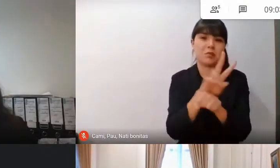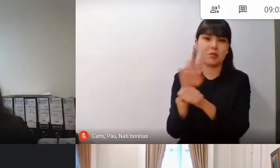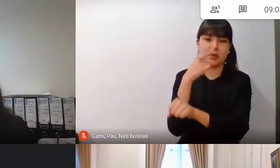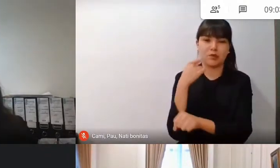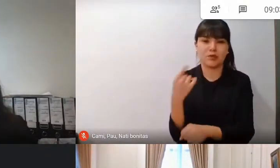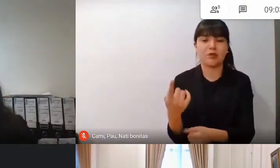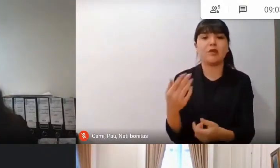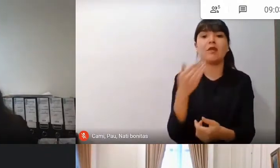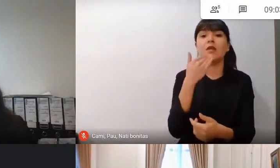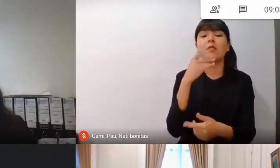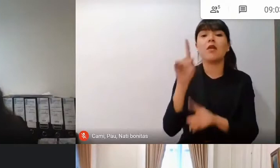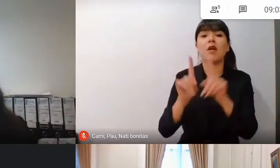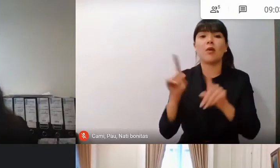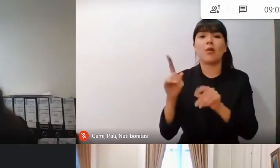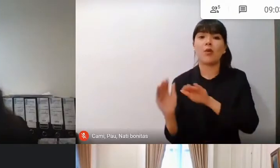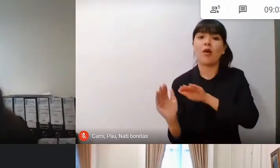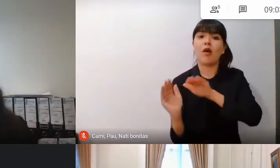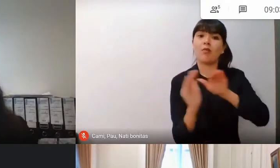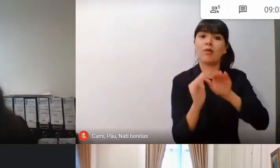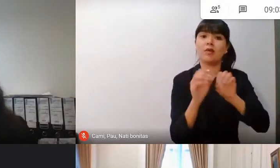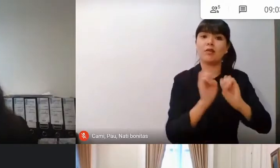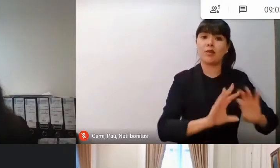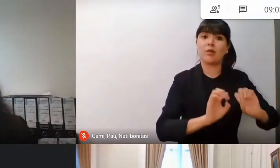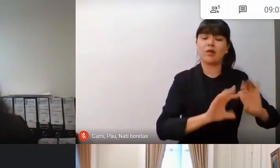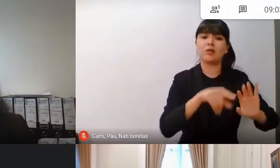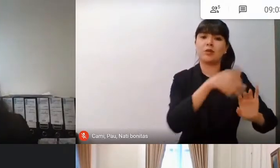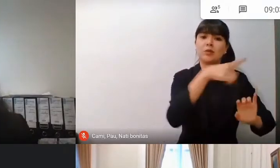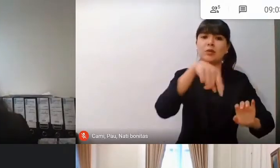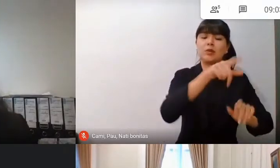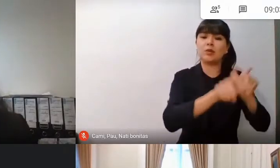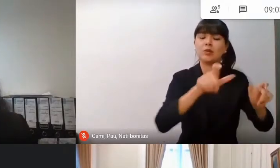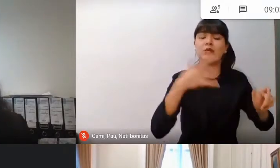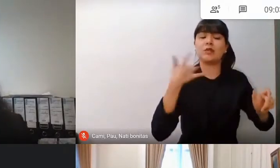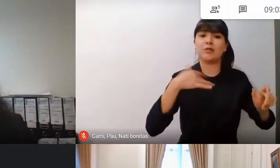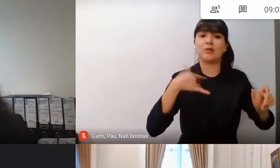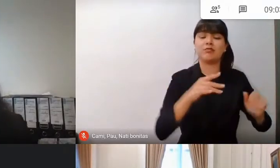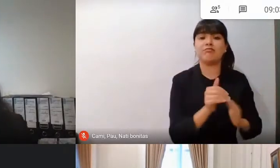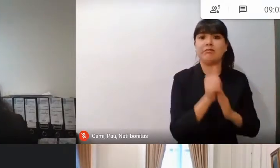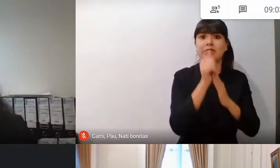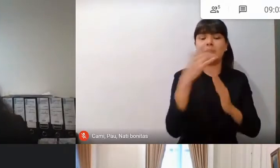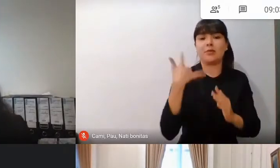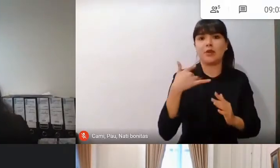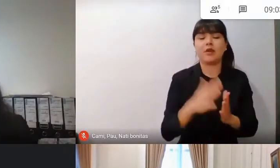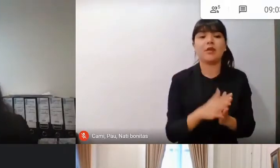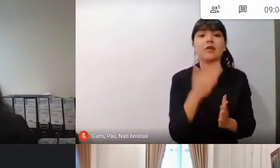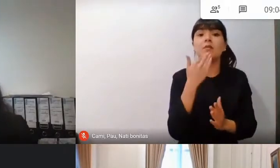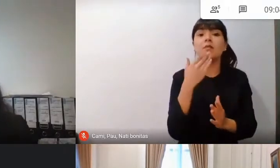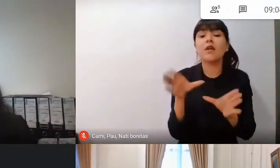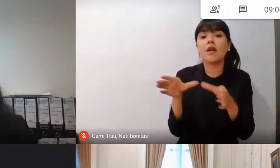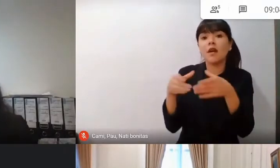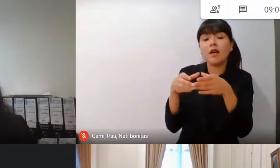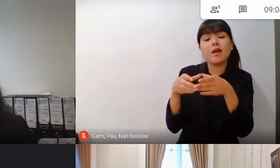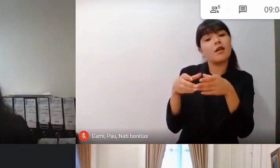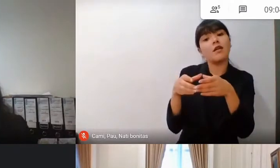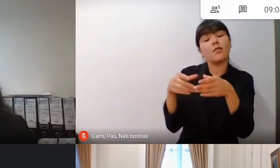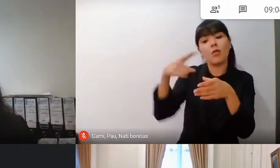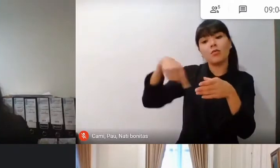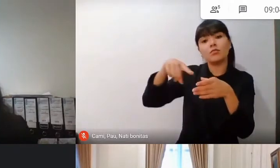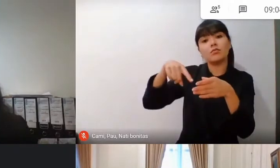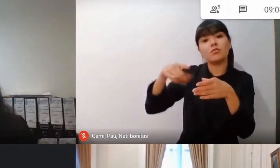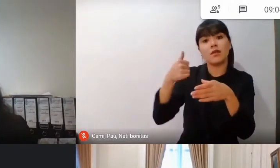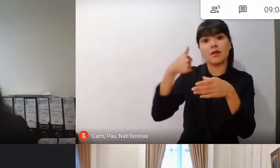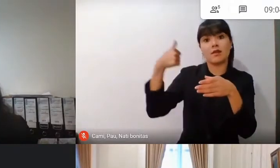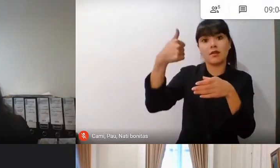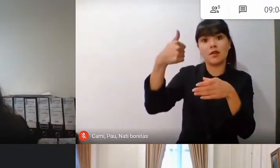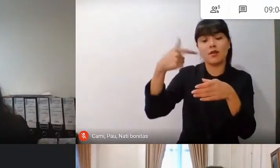asistentes de la educación, que también son tan importantes, al nuevo equipo directivo que encabeza doña Bárbara Soto, desearle